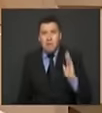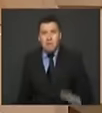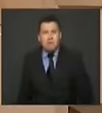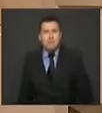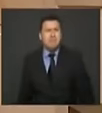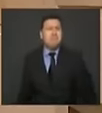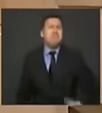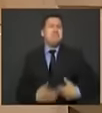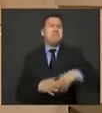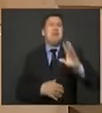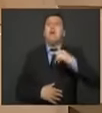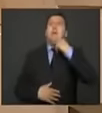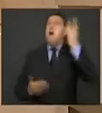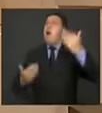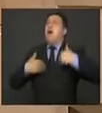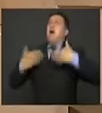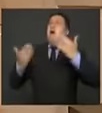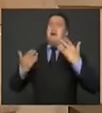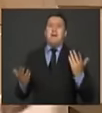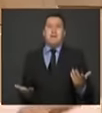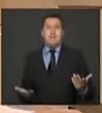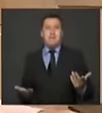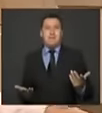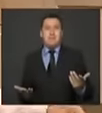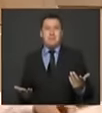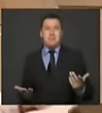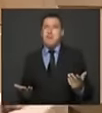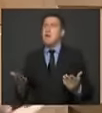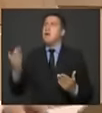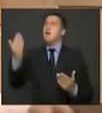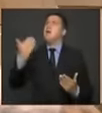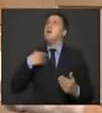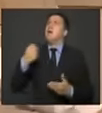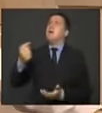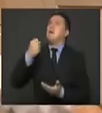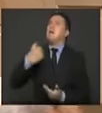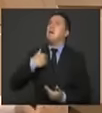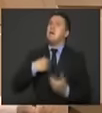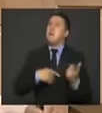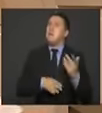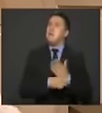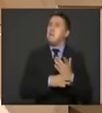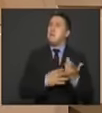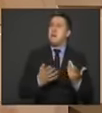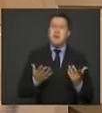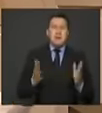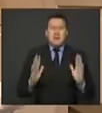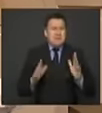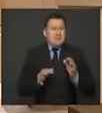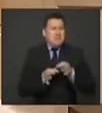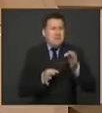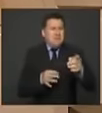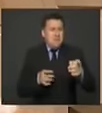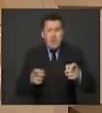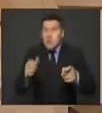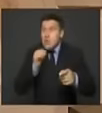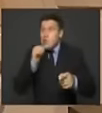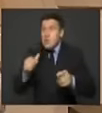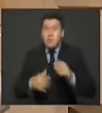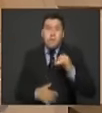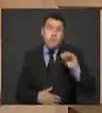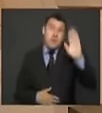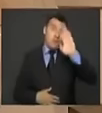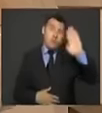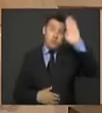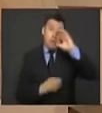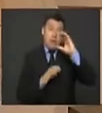cientos de voces que reclamen las inversiones del post-conflicto. Pero por los departamentos como